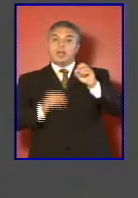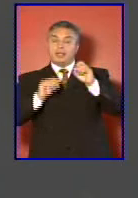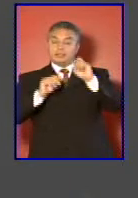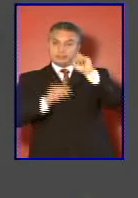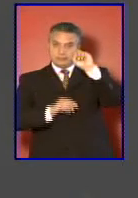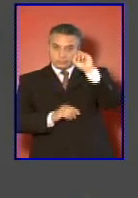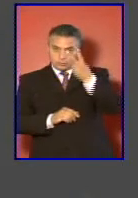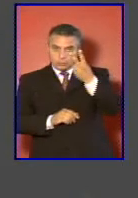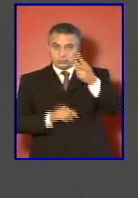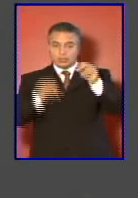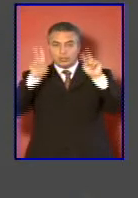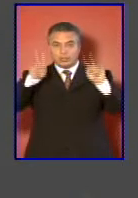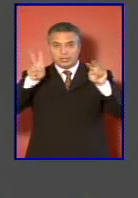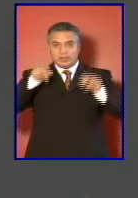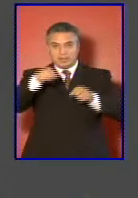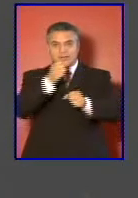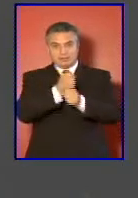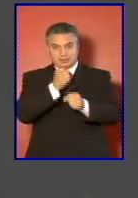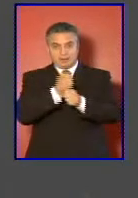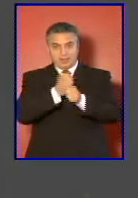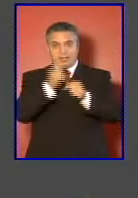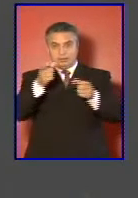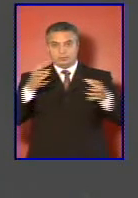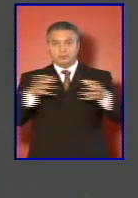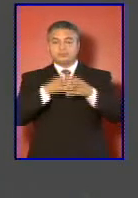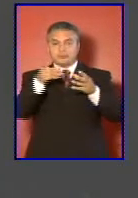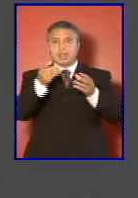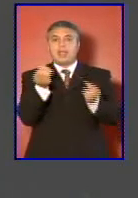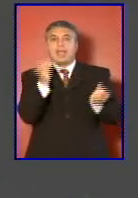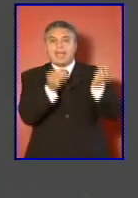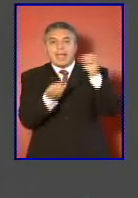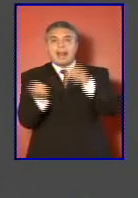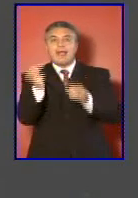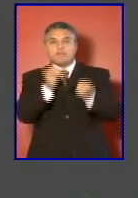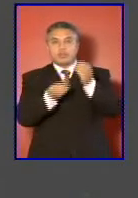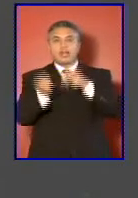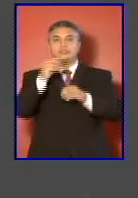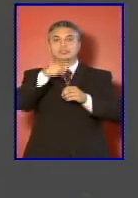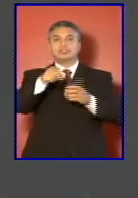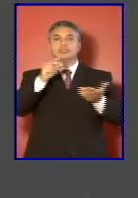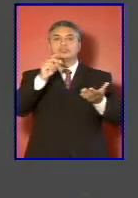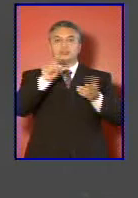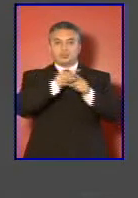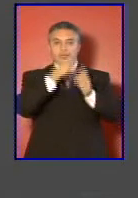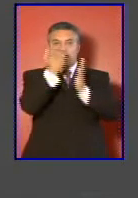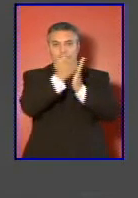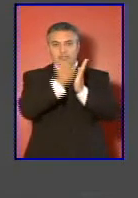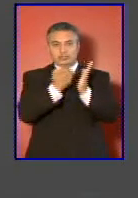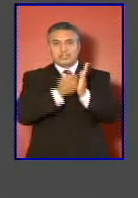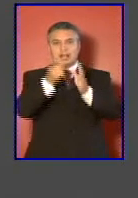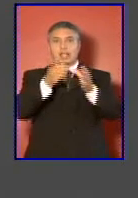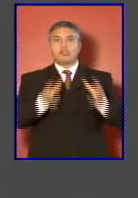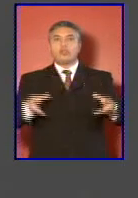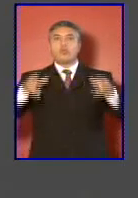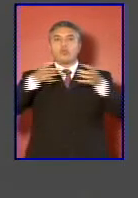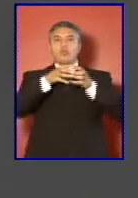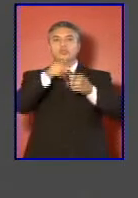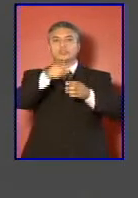este trabajo de contenido ha sido la elaboración de la doctrina conjunta de las Fuerzas Armadas.